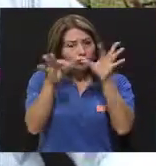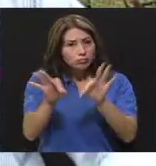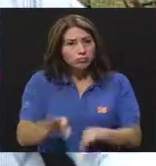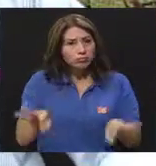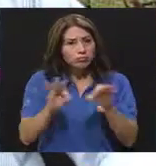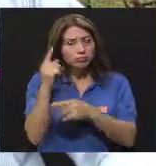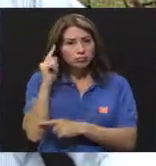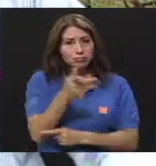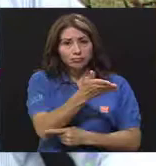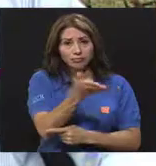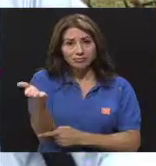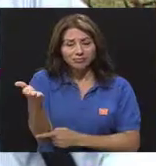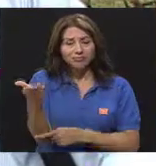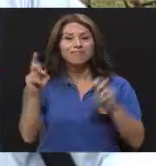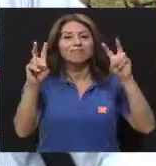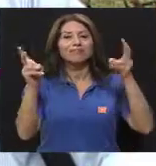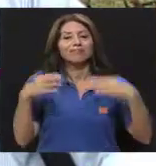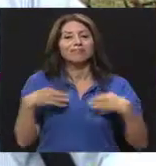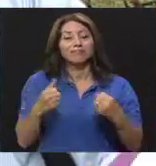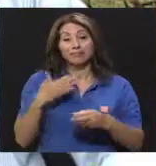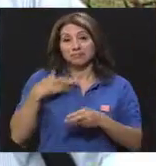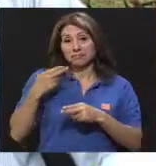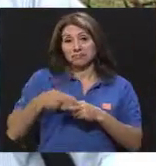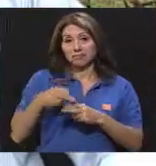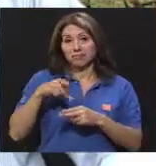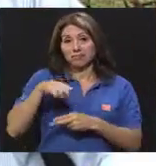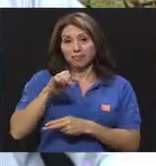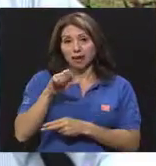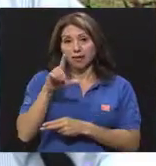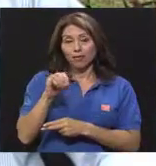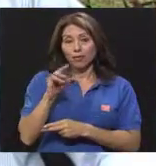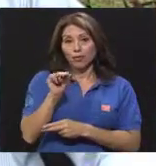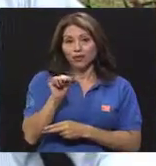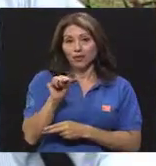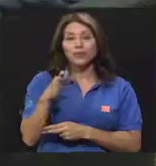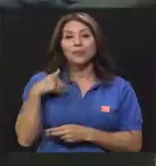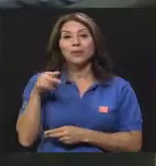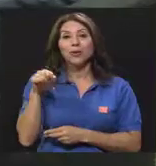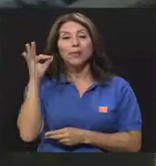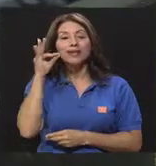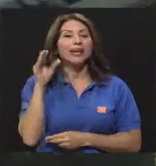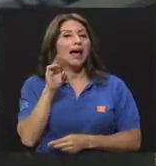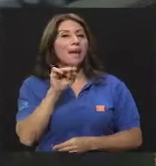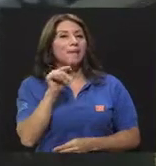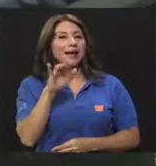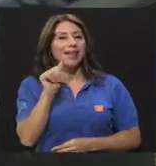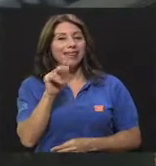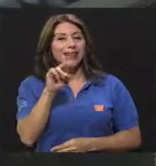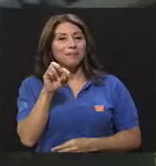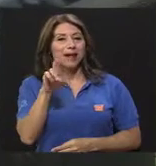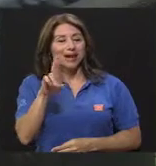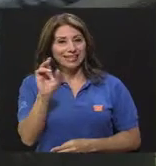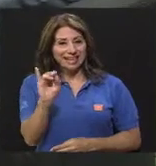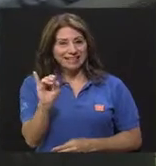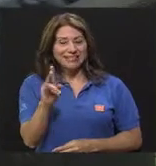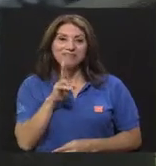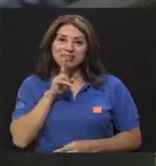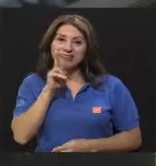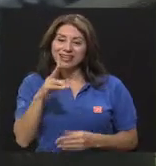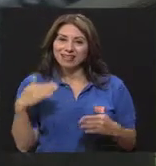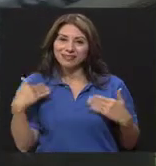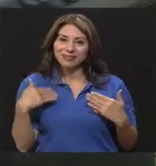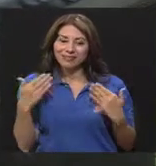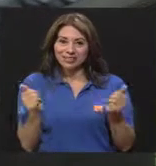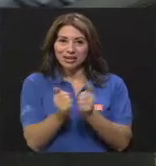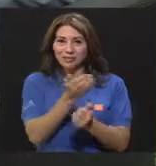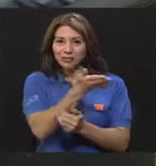de relevancia para ustedes en términos de salud. Mi nombre es Pablo Montero y mi compañera... María del Maris Aguirre y realmente que es un placer estar con